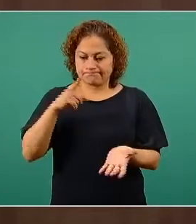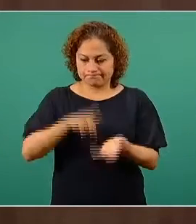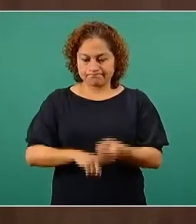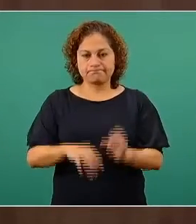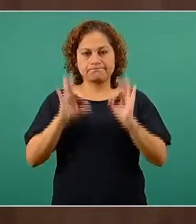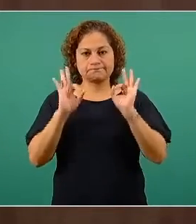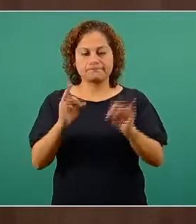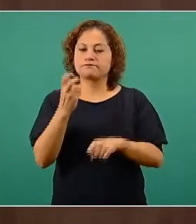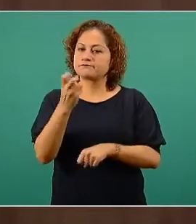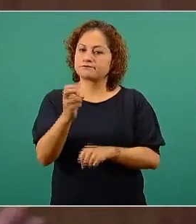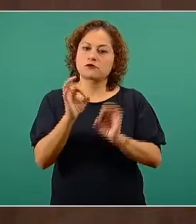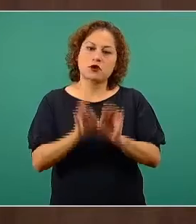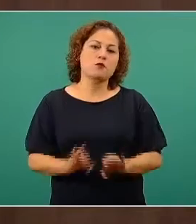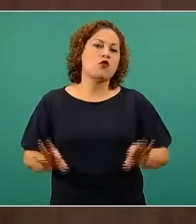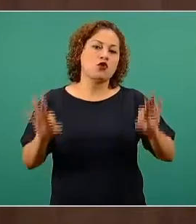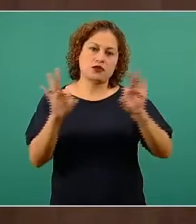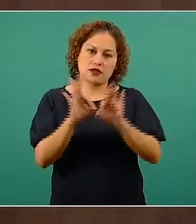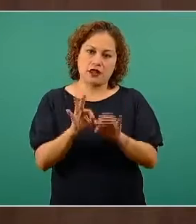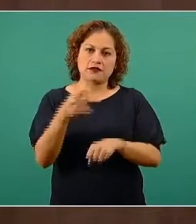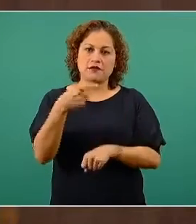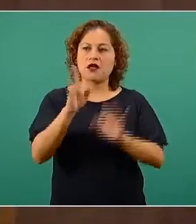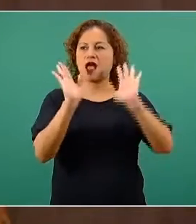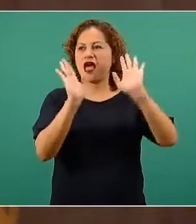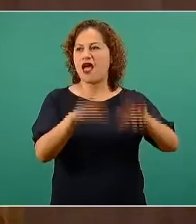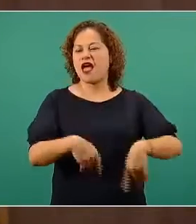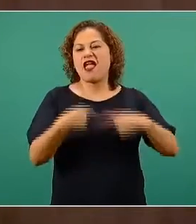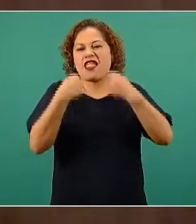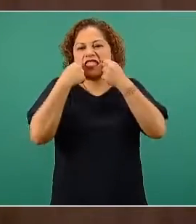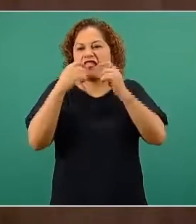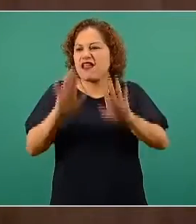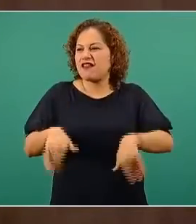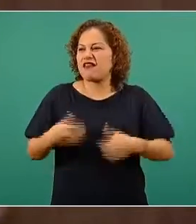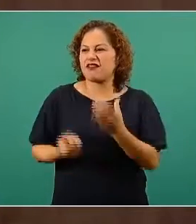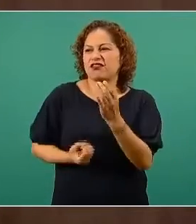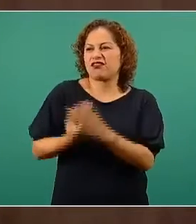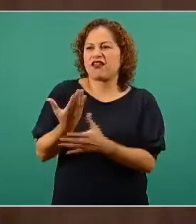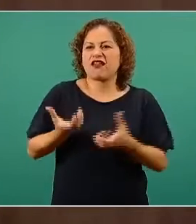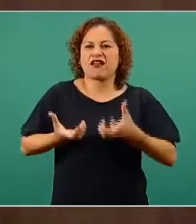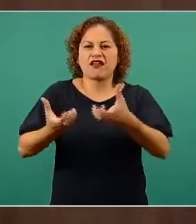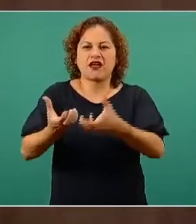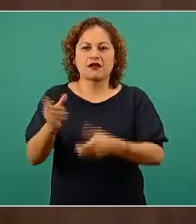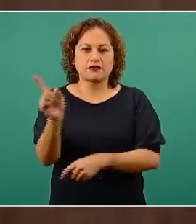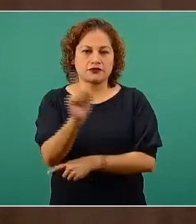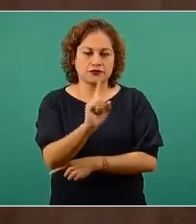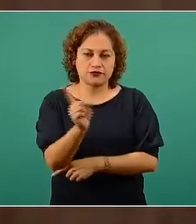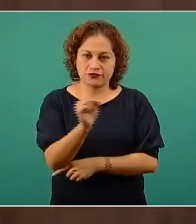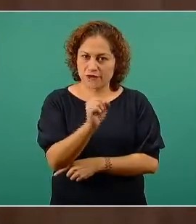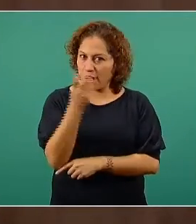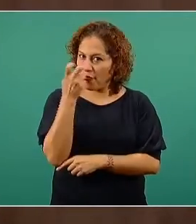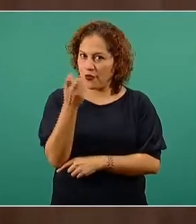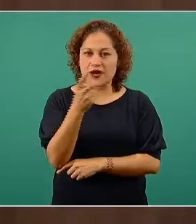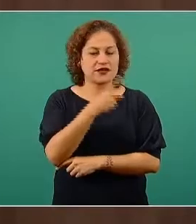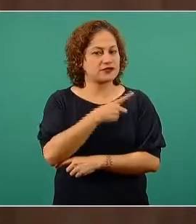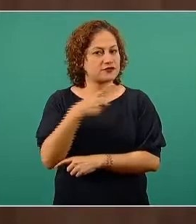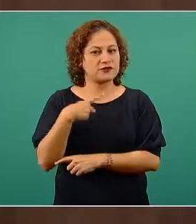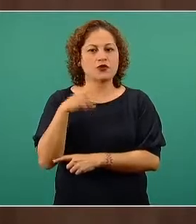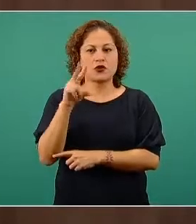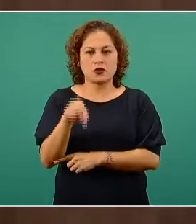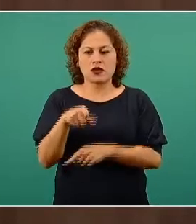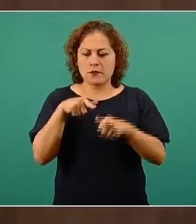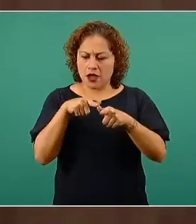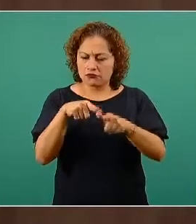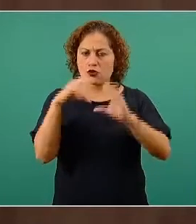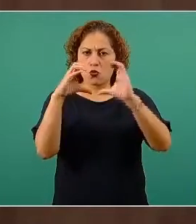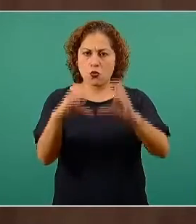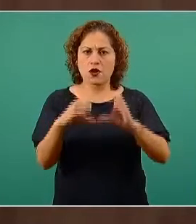Eso también tiene mucho que ver. Pero que tampoco te confíes a que vayas a la calle y ya con cualquiera. No, no, no. Debe uno seguirse cuidando. Esto